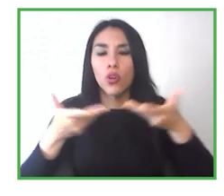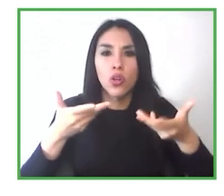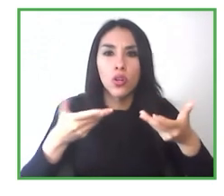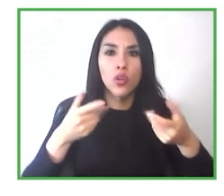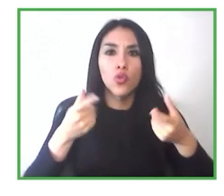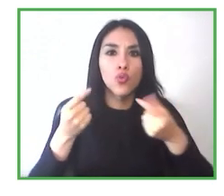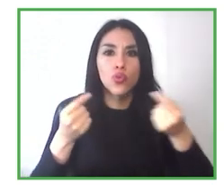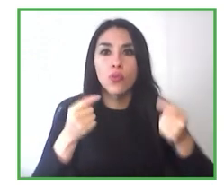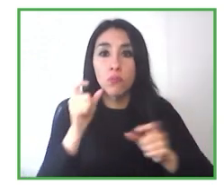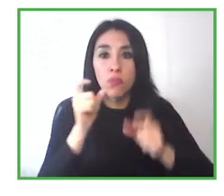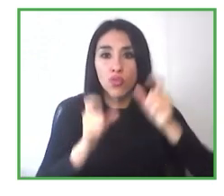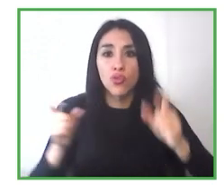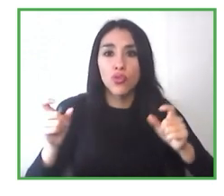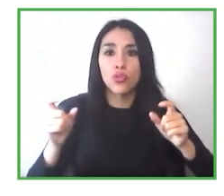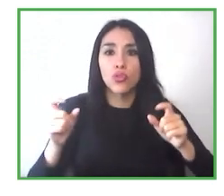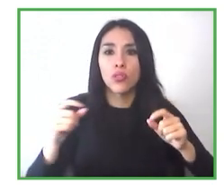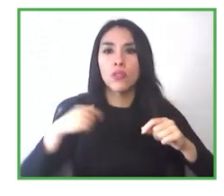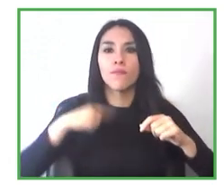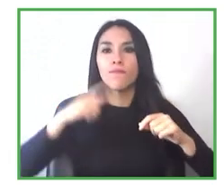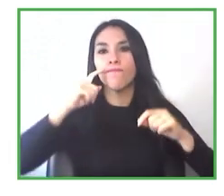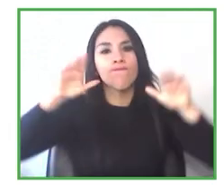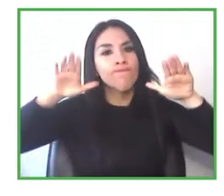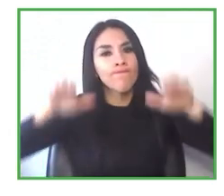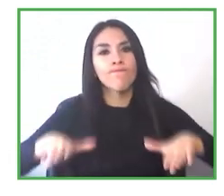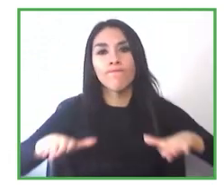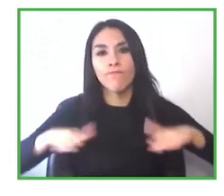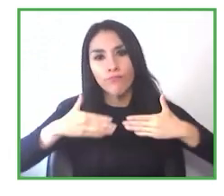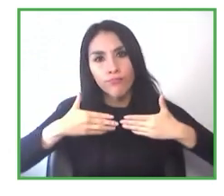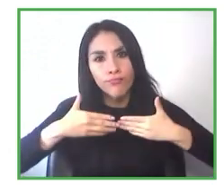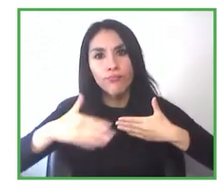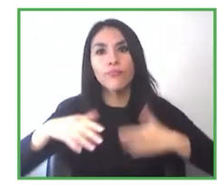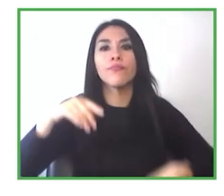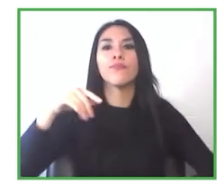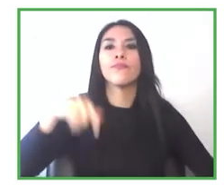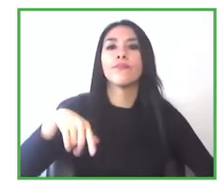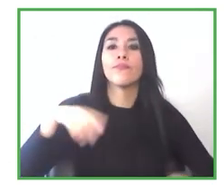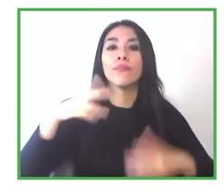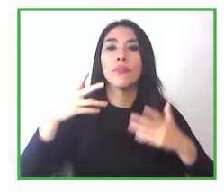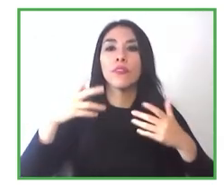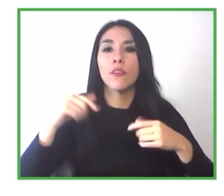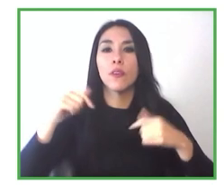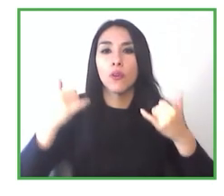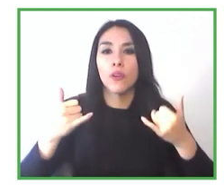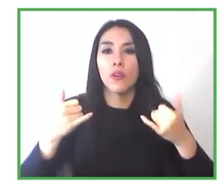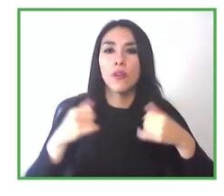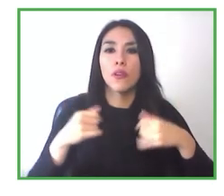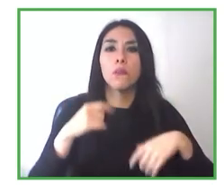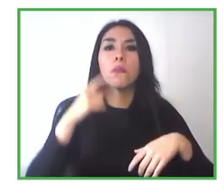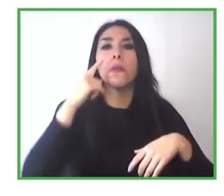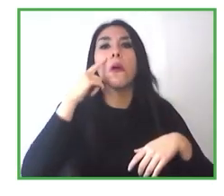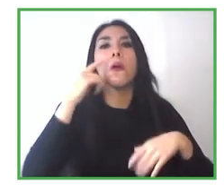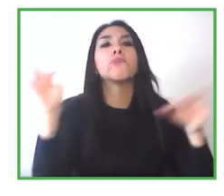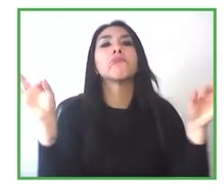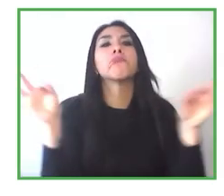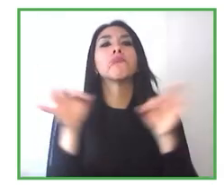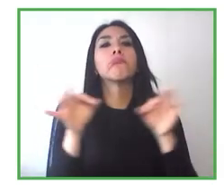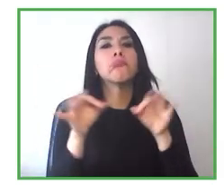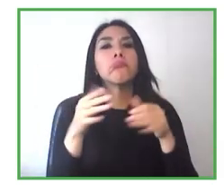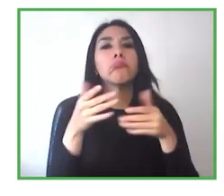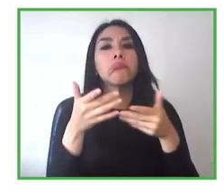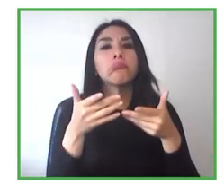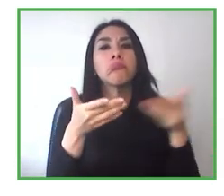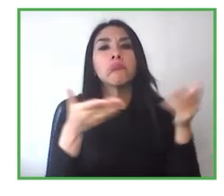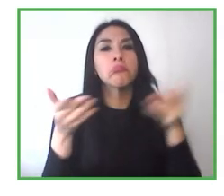trabajo. Y son consejos y estrategias tan simples como, por ejemplo, cómo entregarle las instrucciones a una